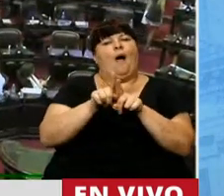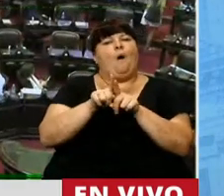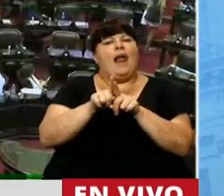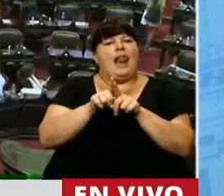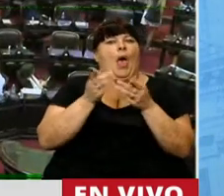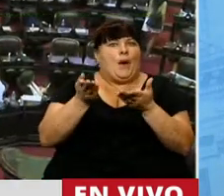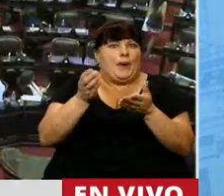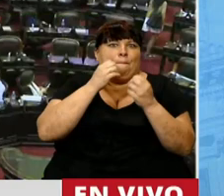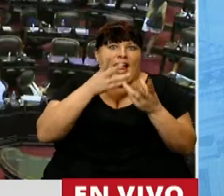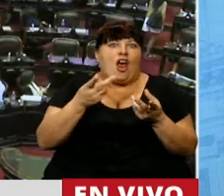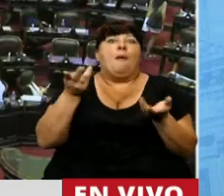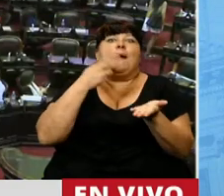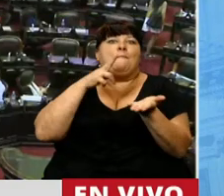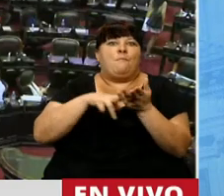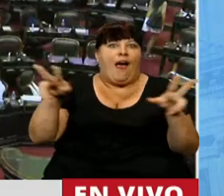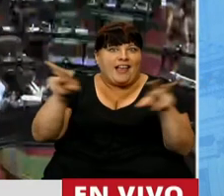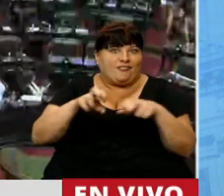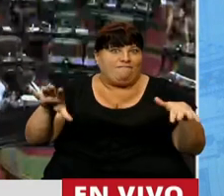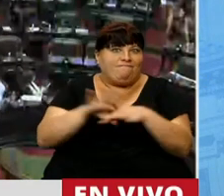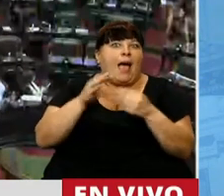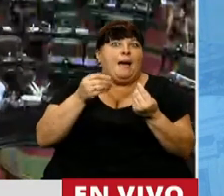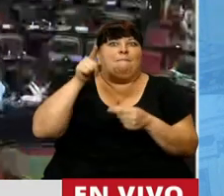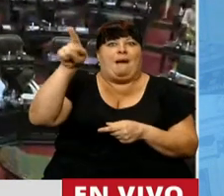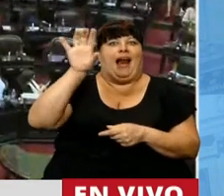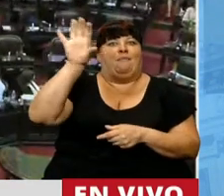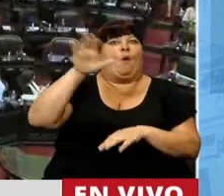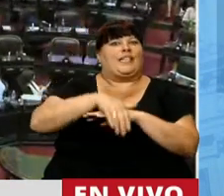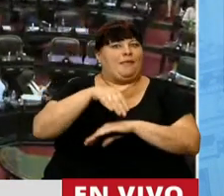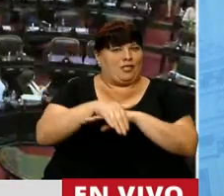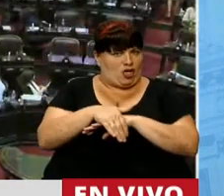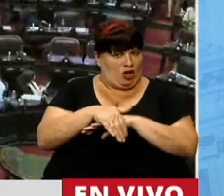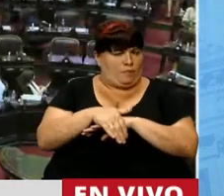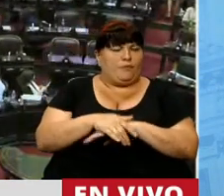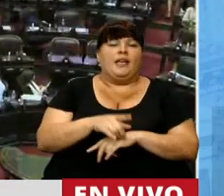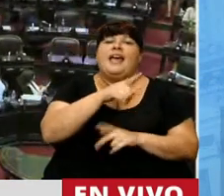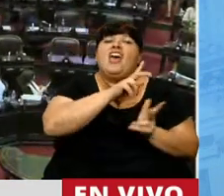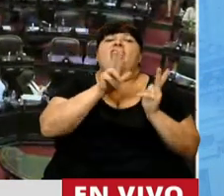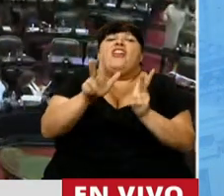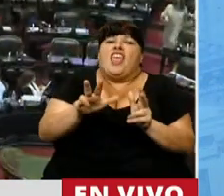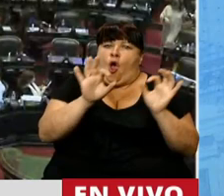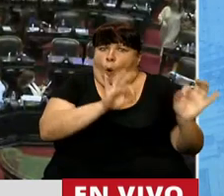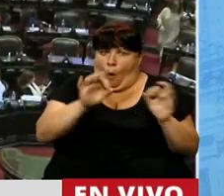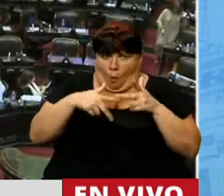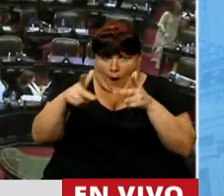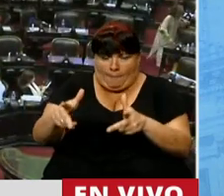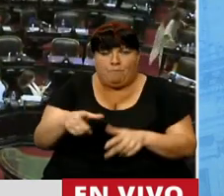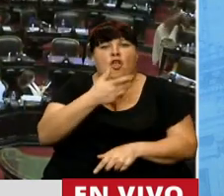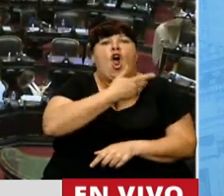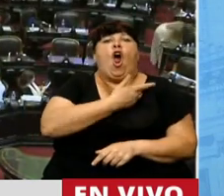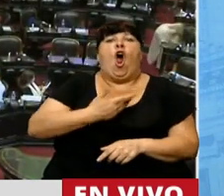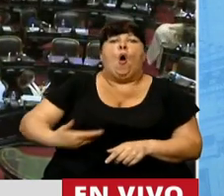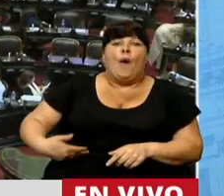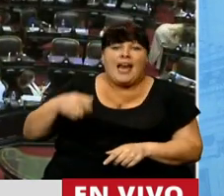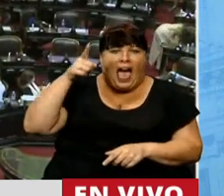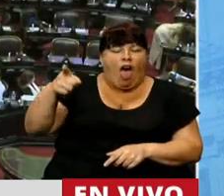en beneficios fiscales concretos para la provincia. Dijo textualmente, El gobernador